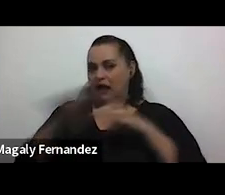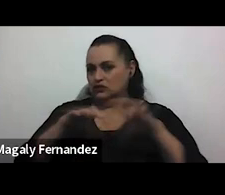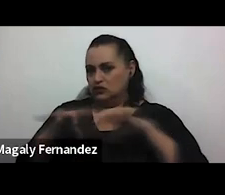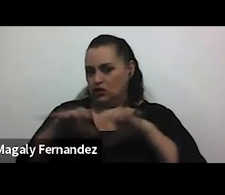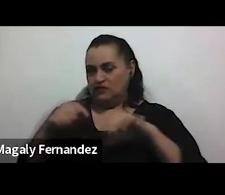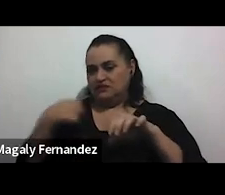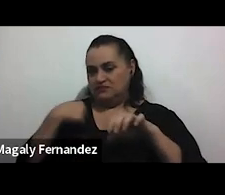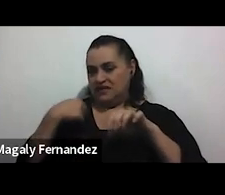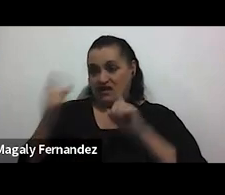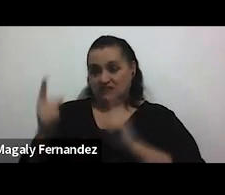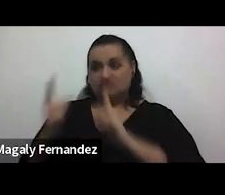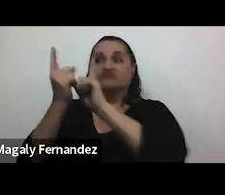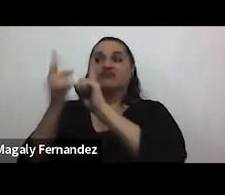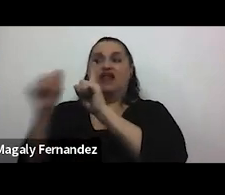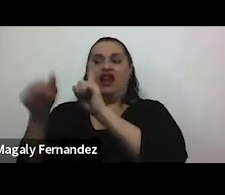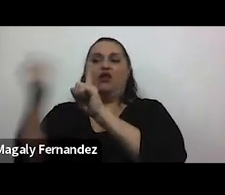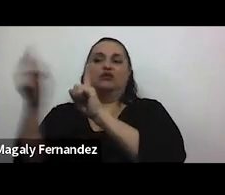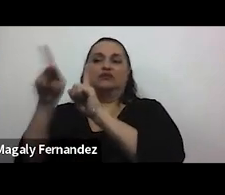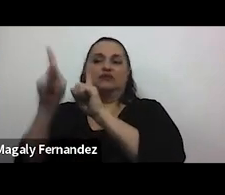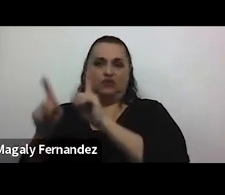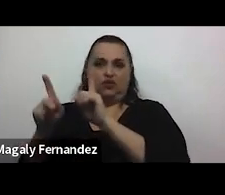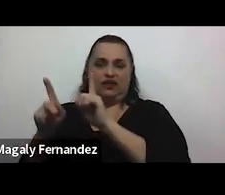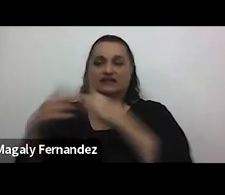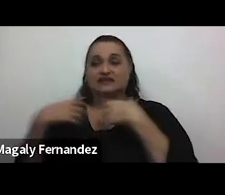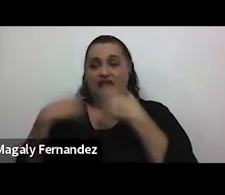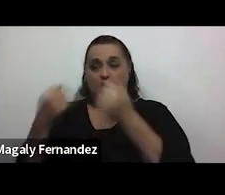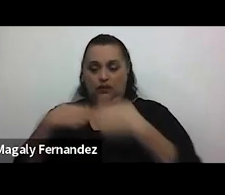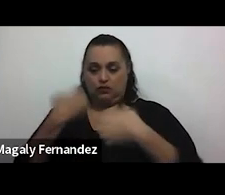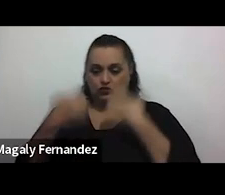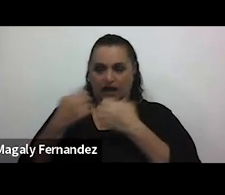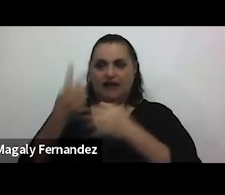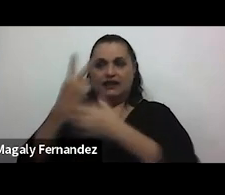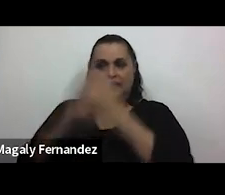teniendo frente a la salud emocional de mi pareja